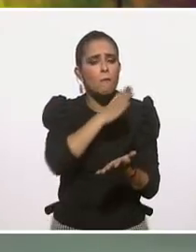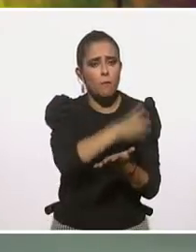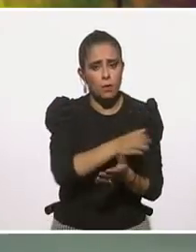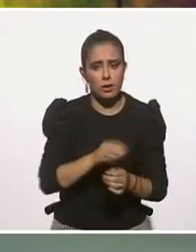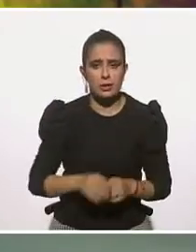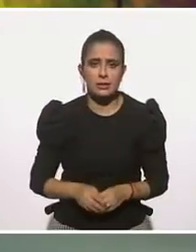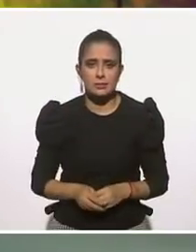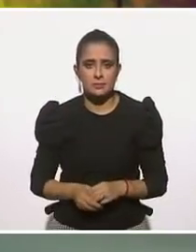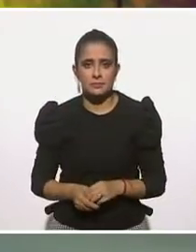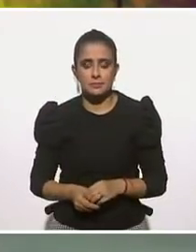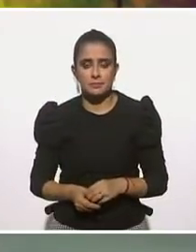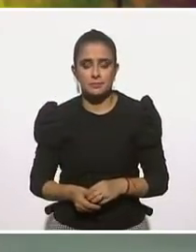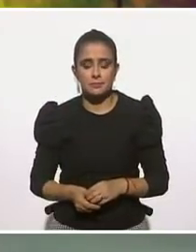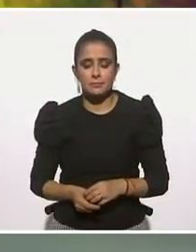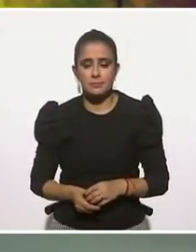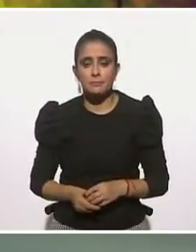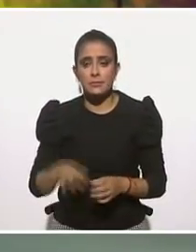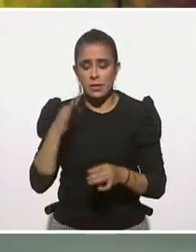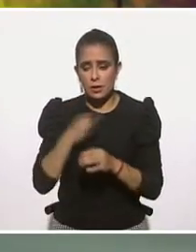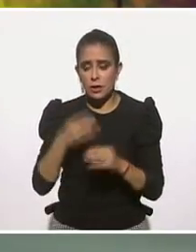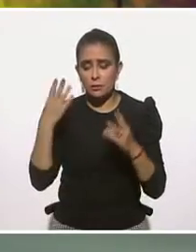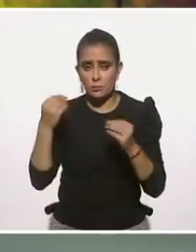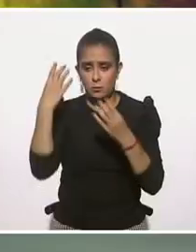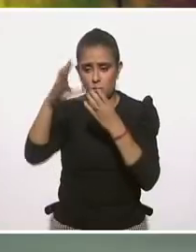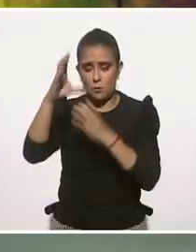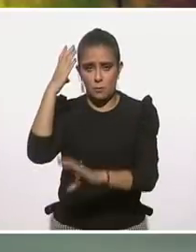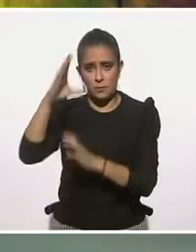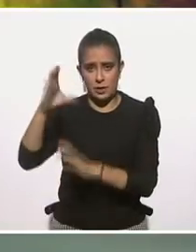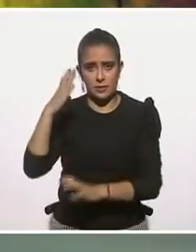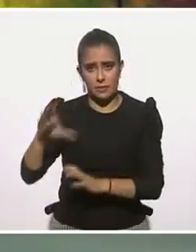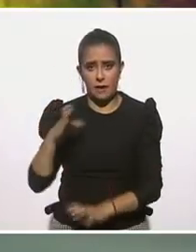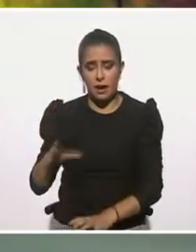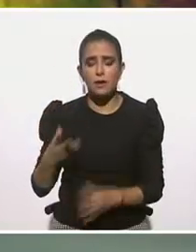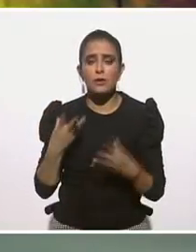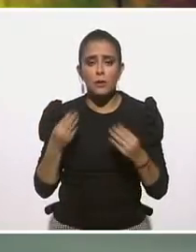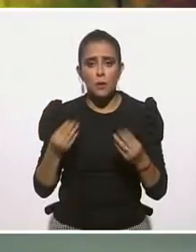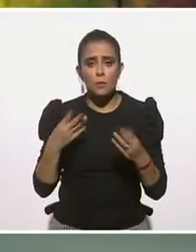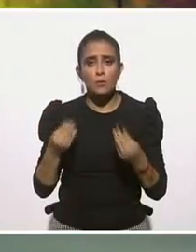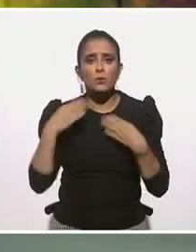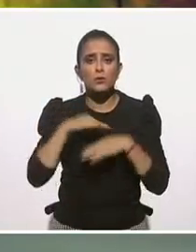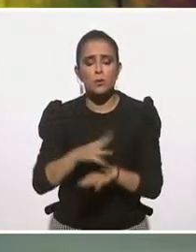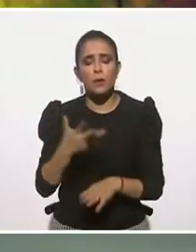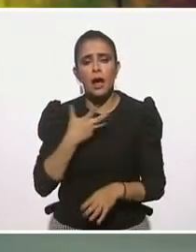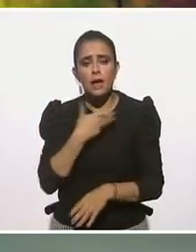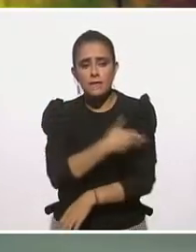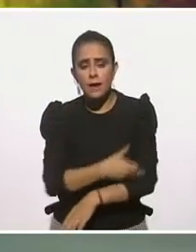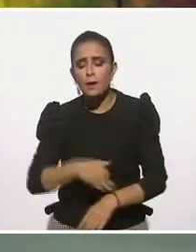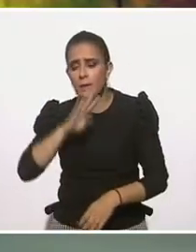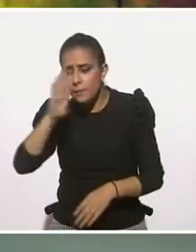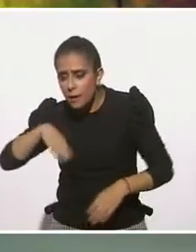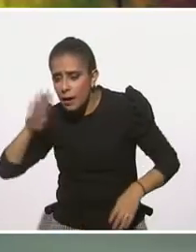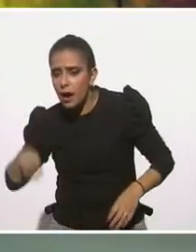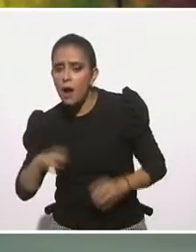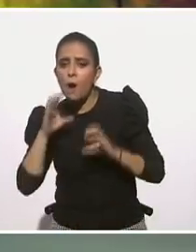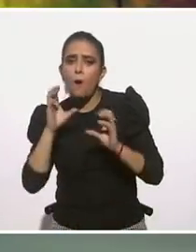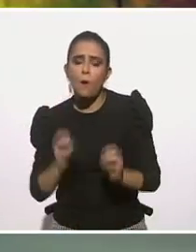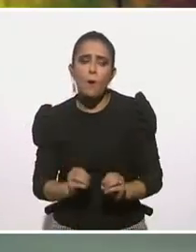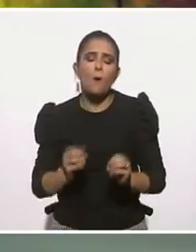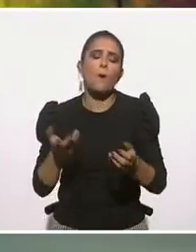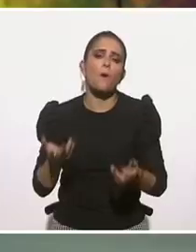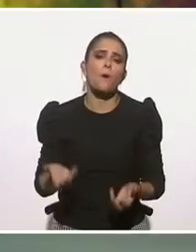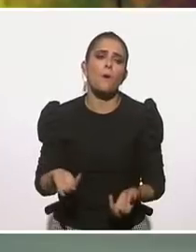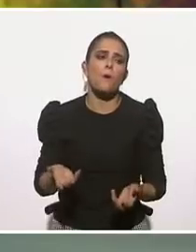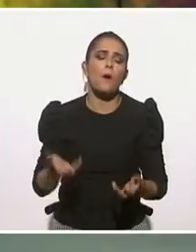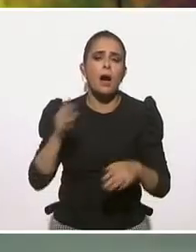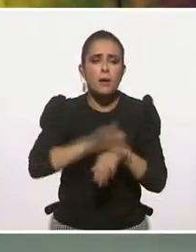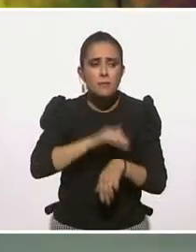recurrente en los mensajes y los comentarios de nuestra audiencia el día de hoy, este tema de pérdidas y no únicamente de familiares, también